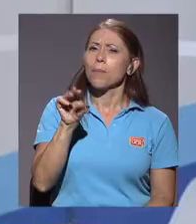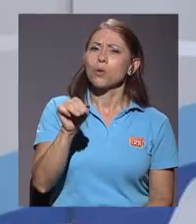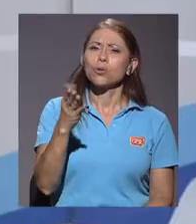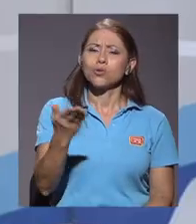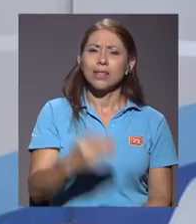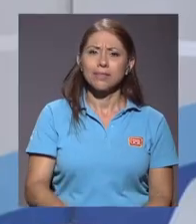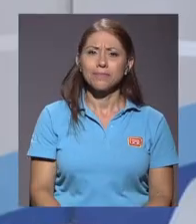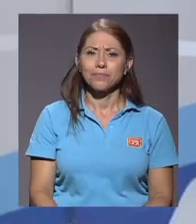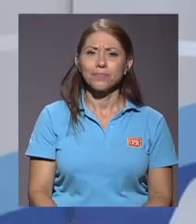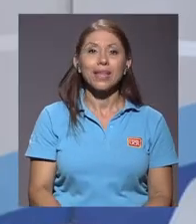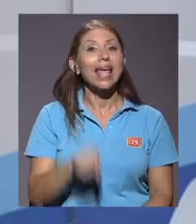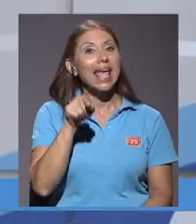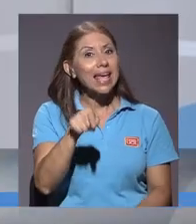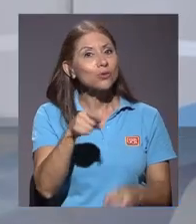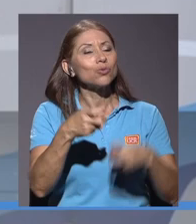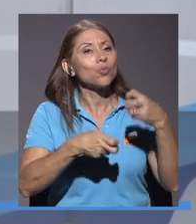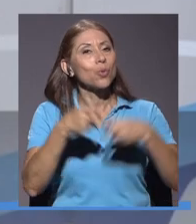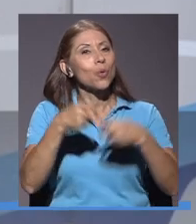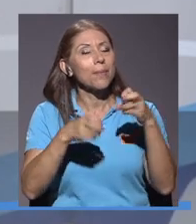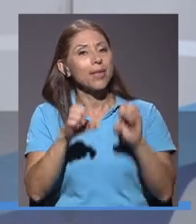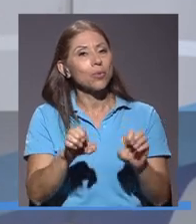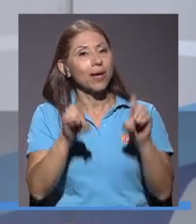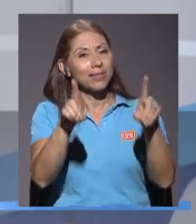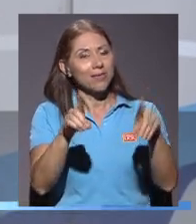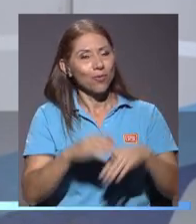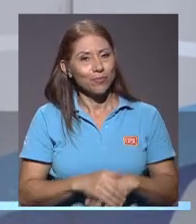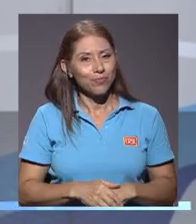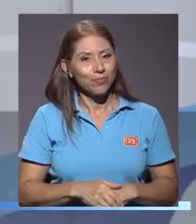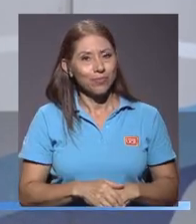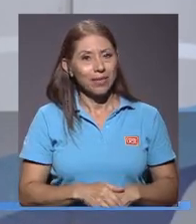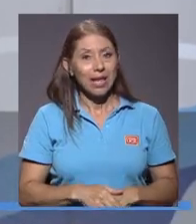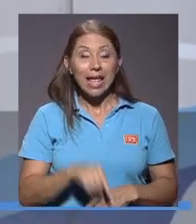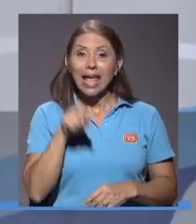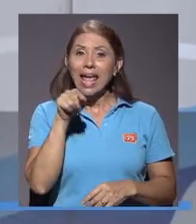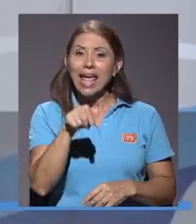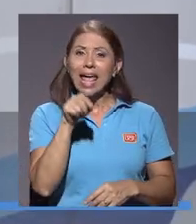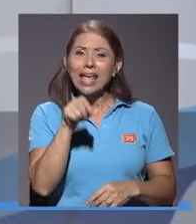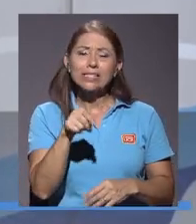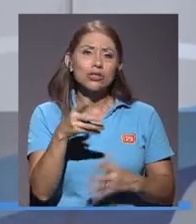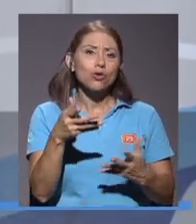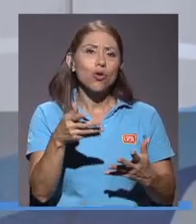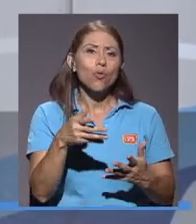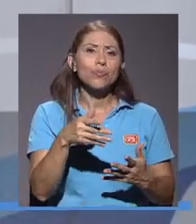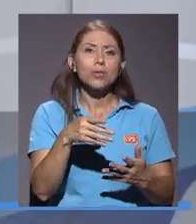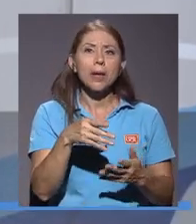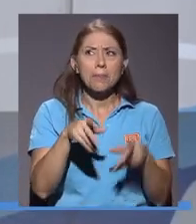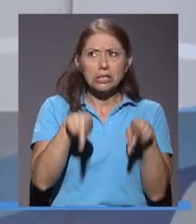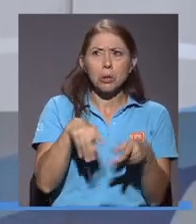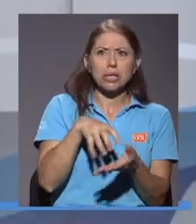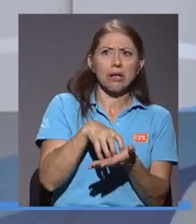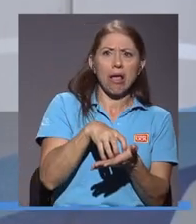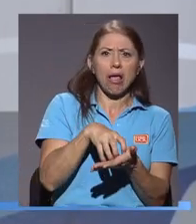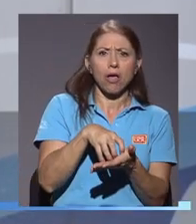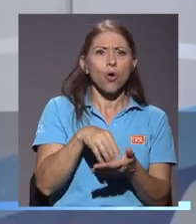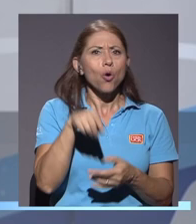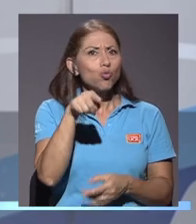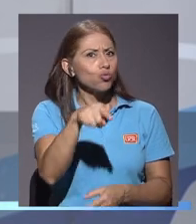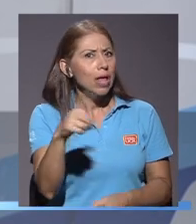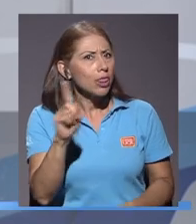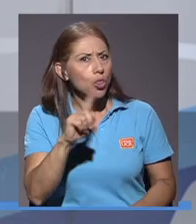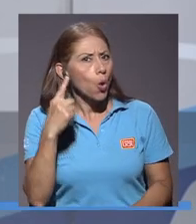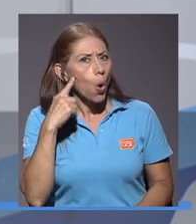¿está? Yo creo que eso es un problema educativo. Ajá. Sí. Este tipo de cuestionamientos, usted no lo oye en